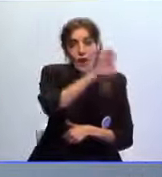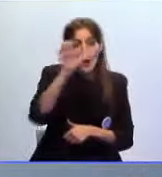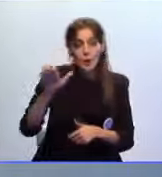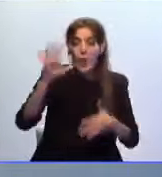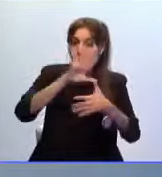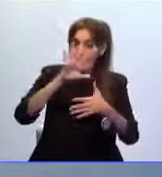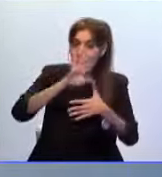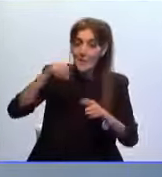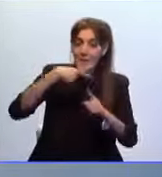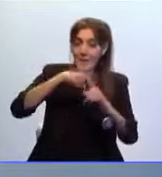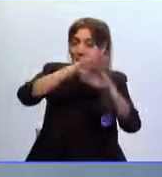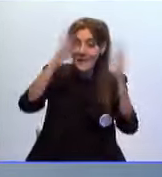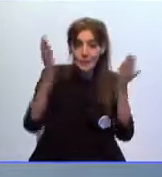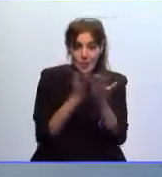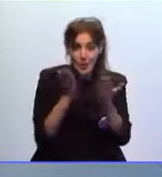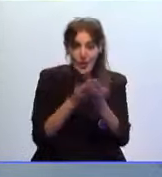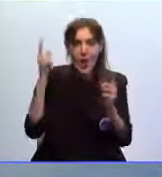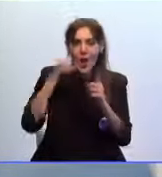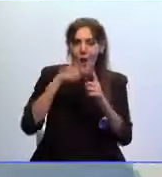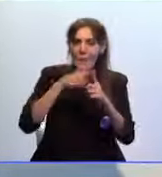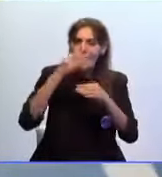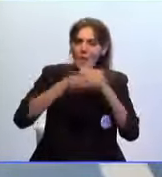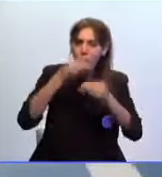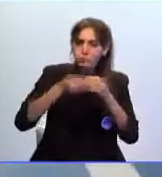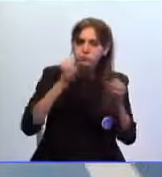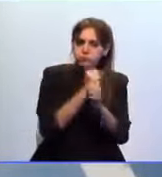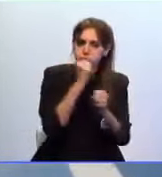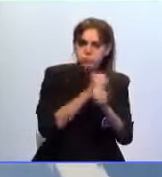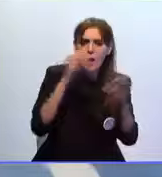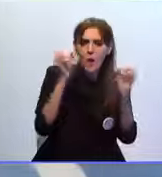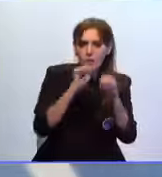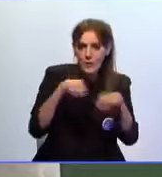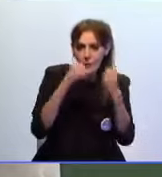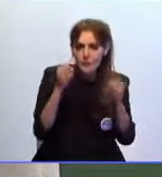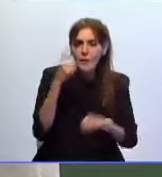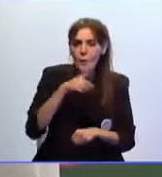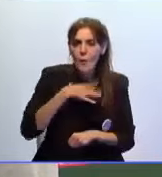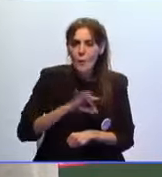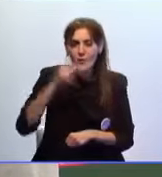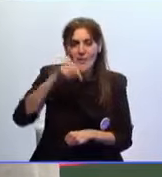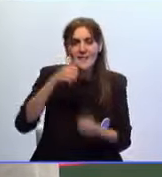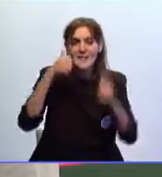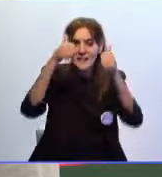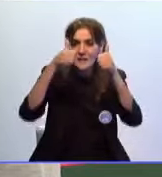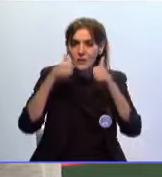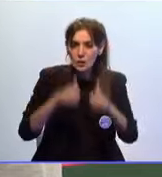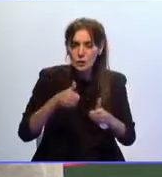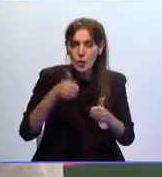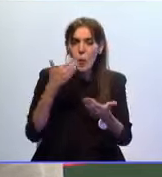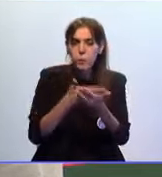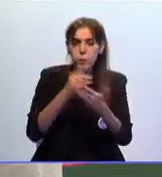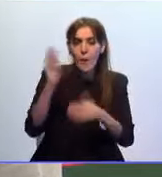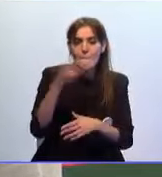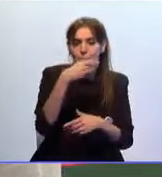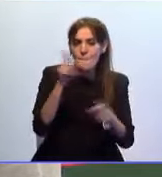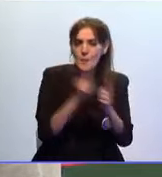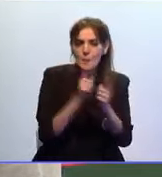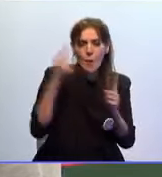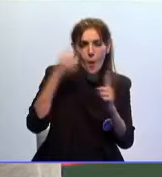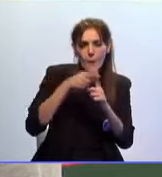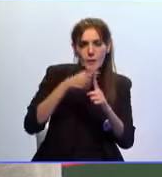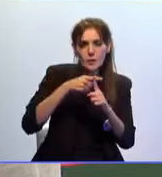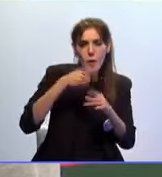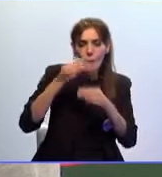americana e internacional para poder ejercer la docencia en esta disciplina Esta certificación del registro de Pickleball les habilita para